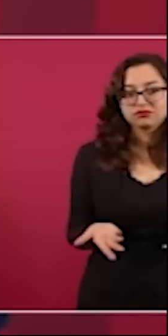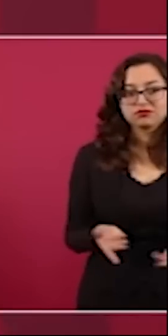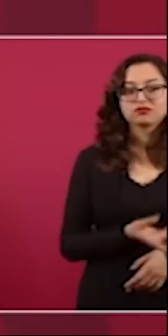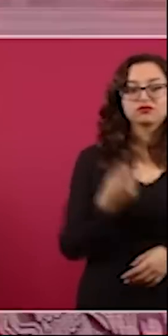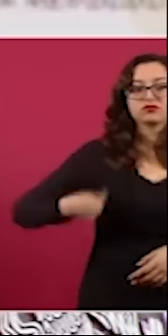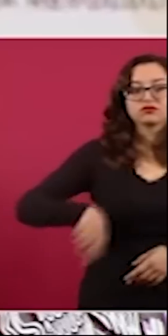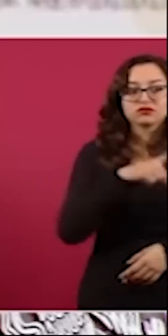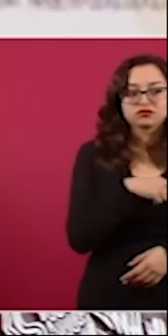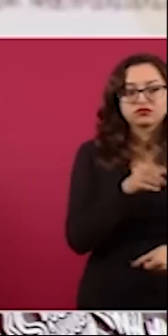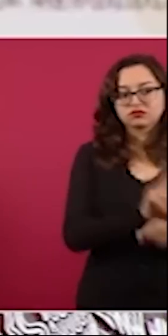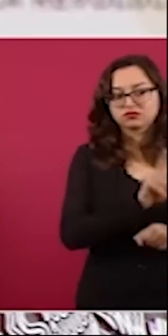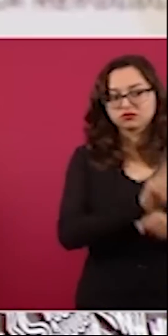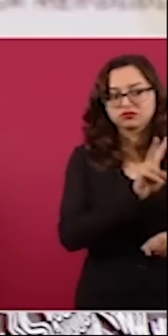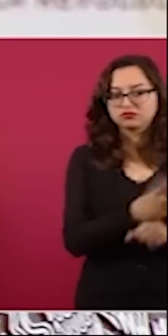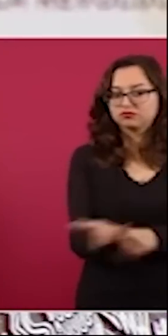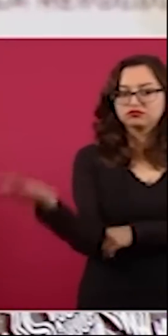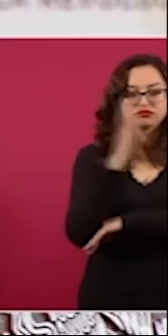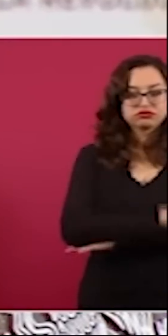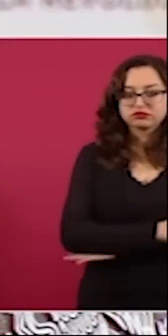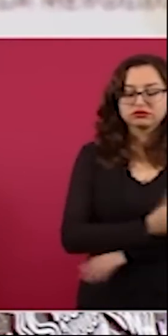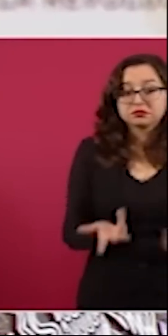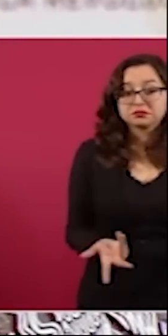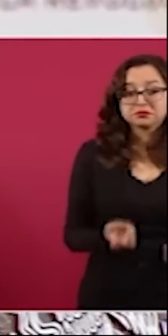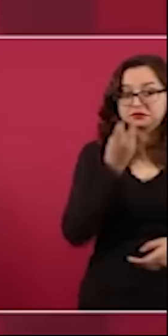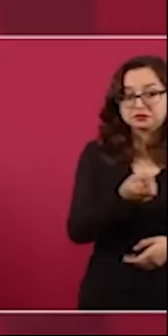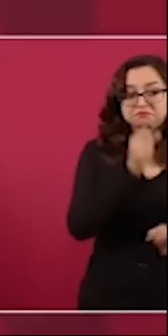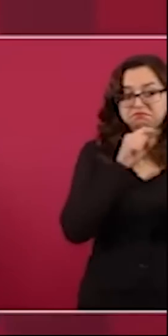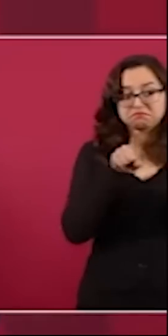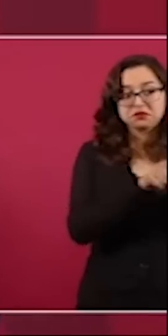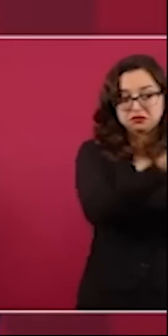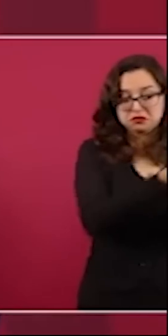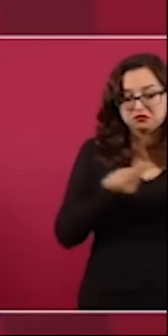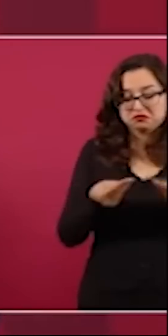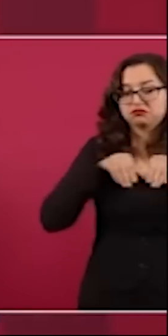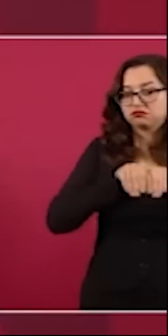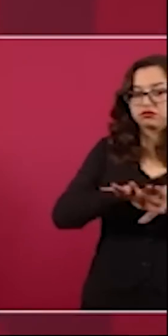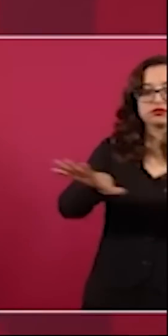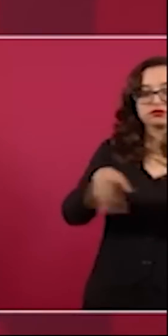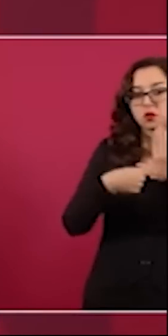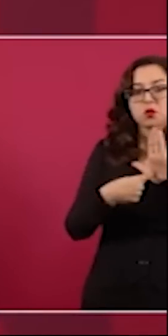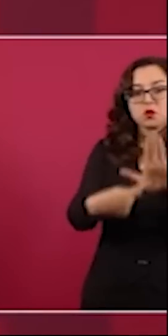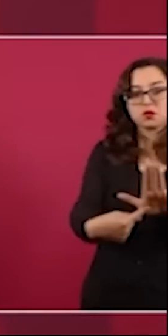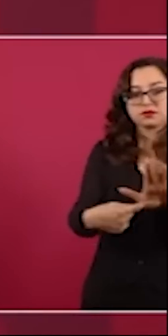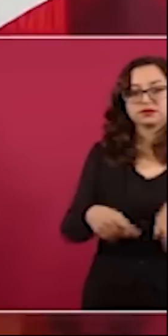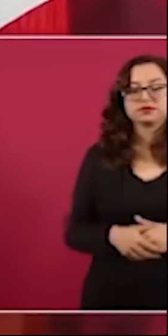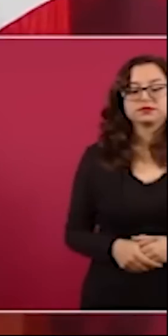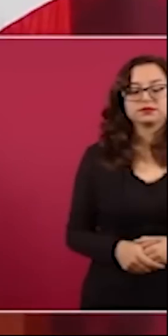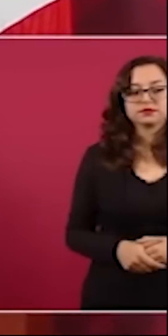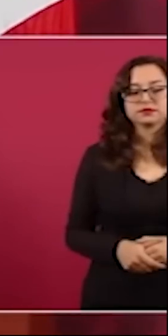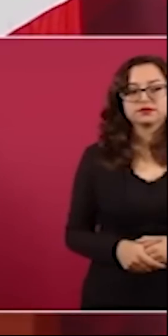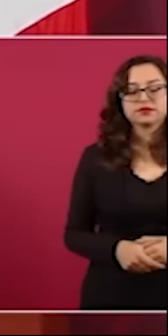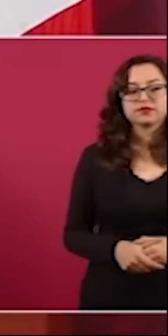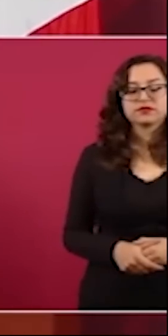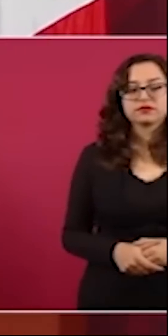informes constantes de lo que está pasando allá en las